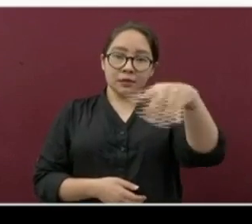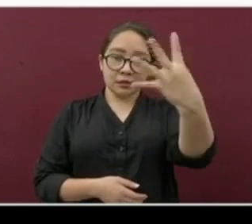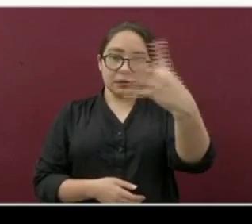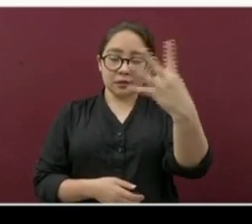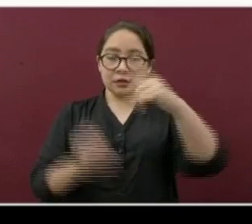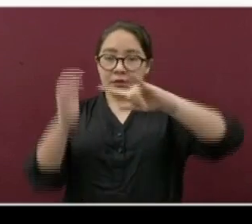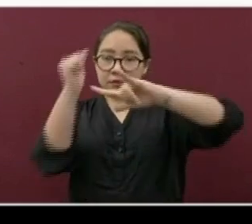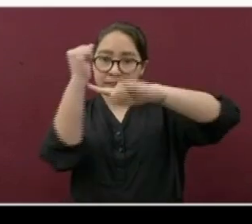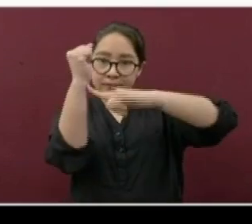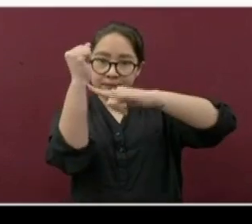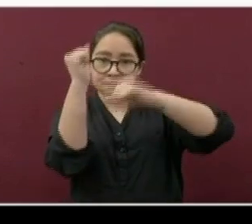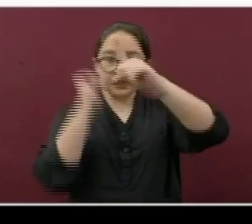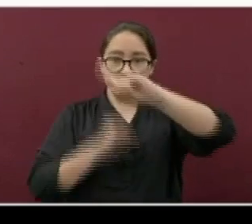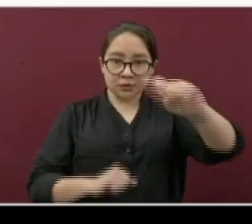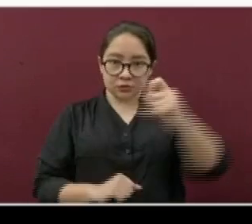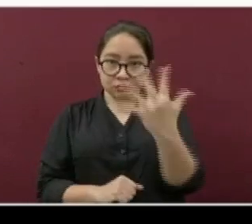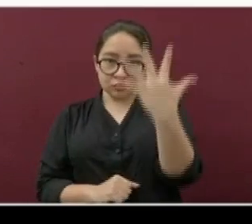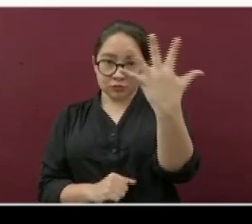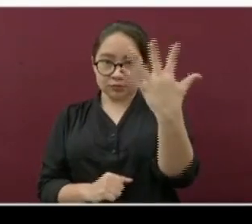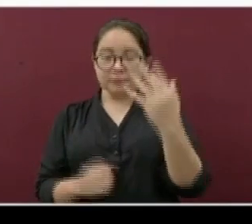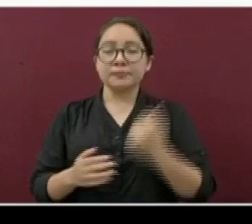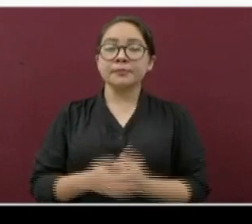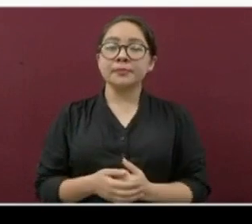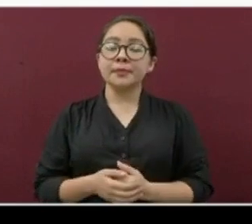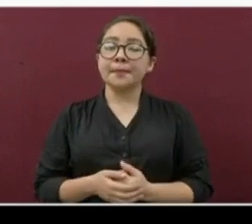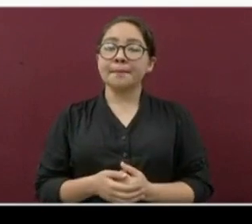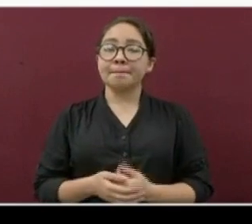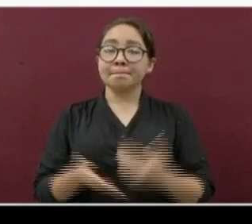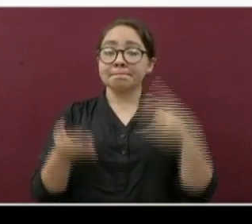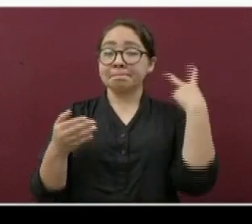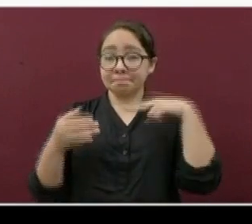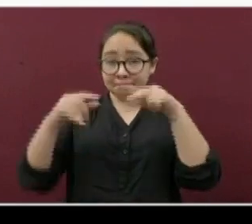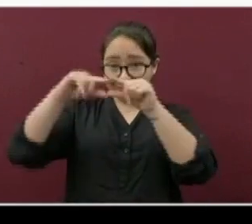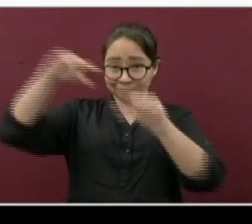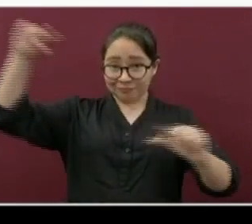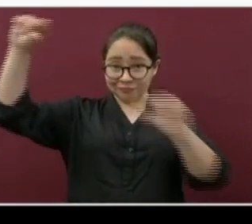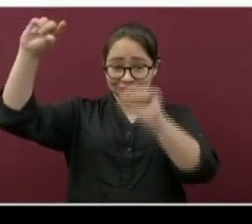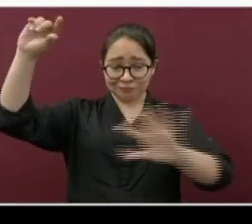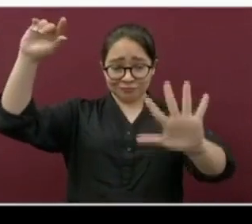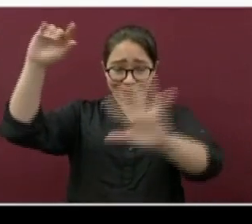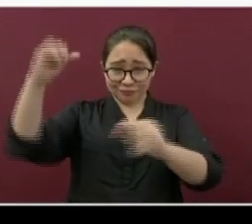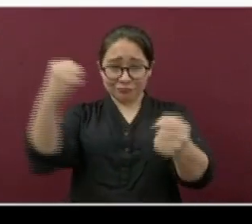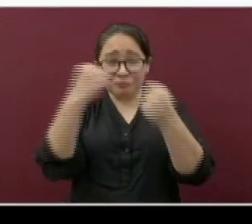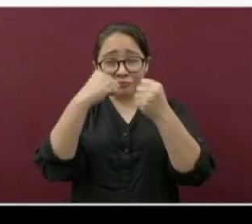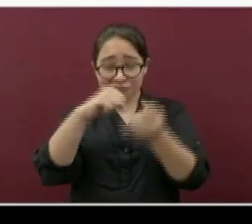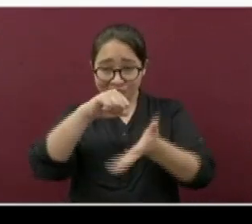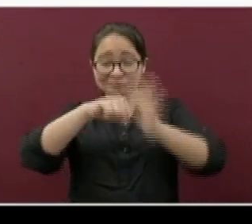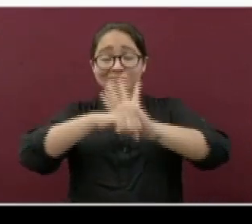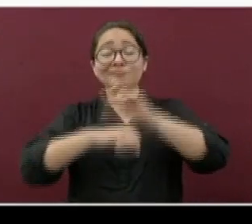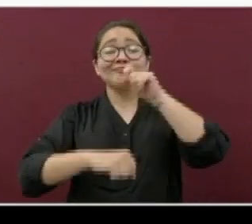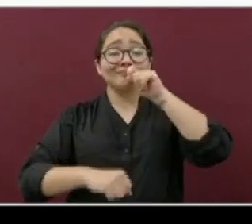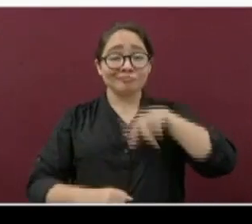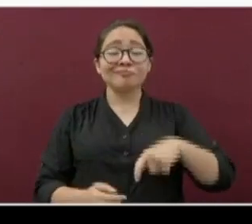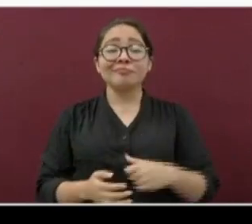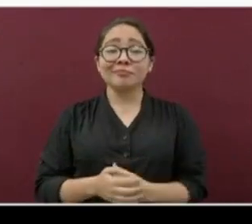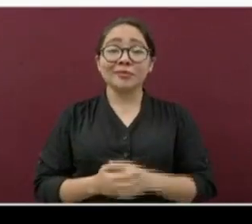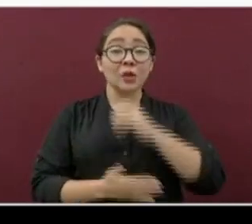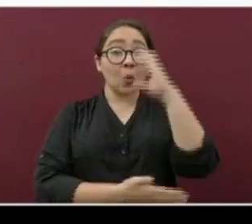Fabio Altamirano, 105. En el sur también se ha registrado de importante actividad de transmisión.